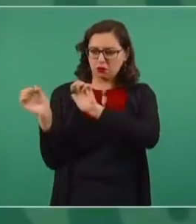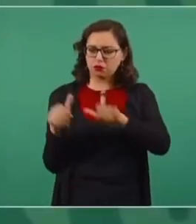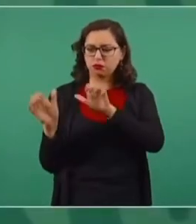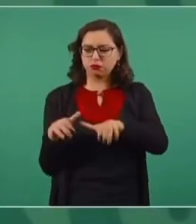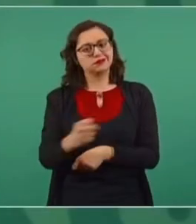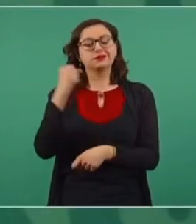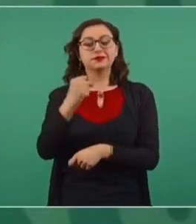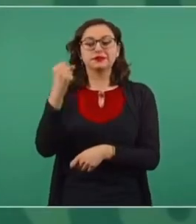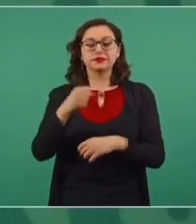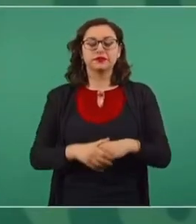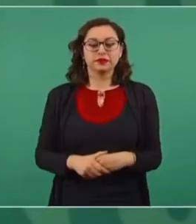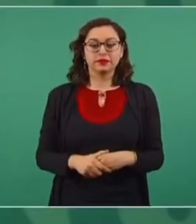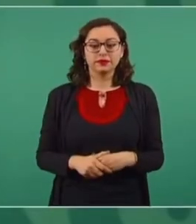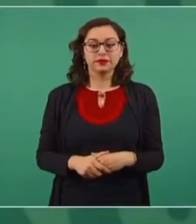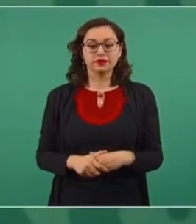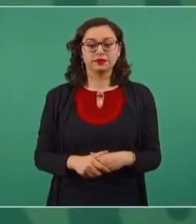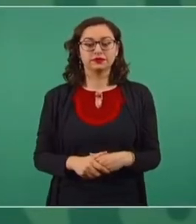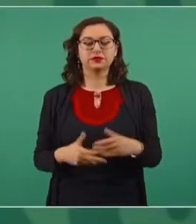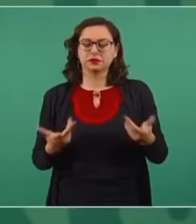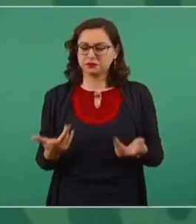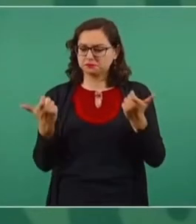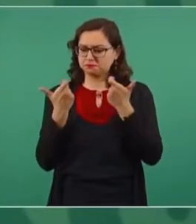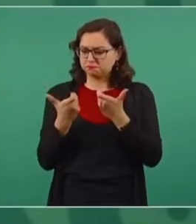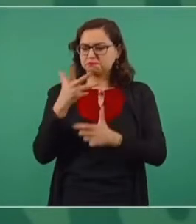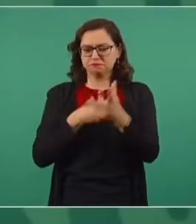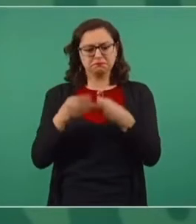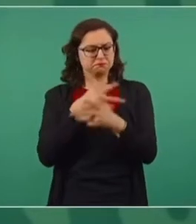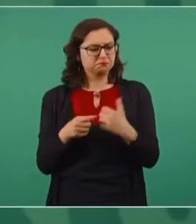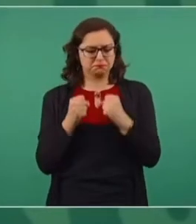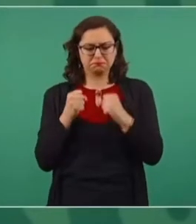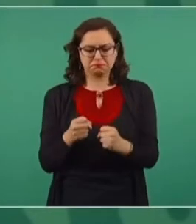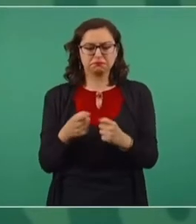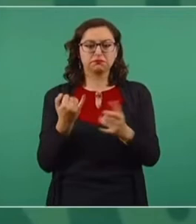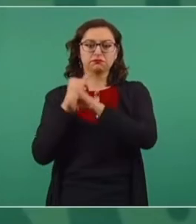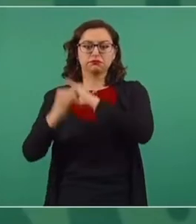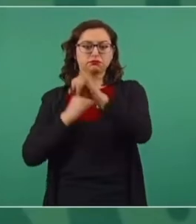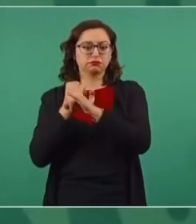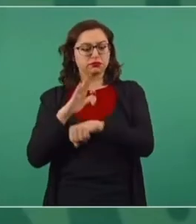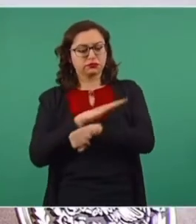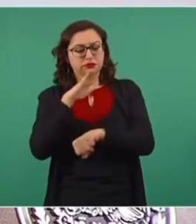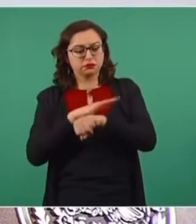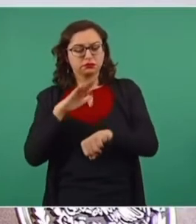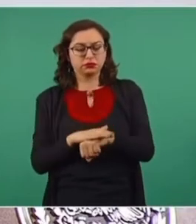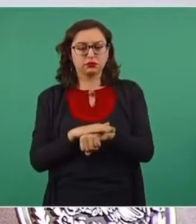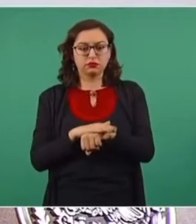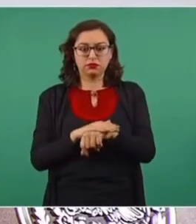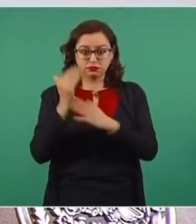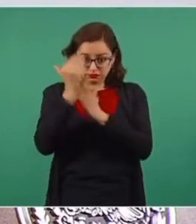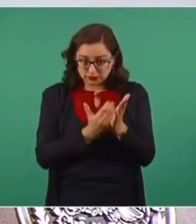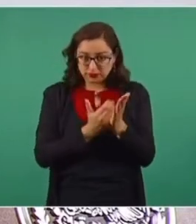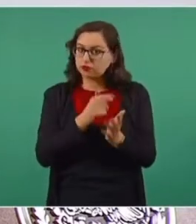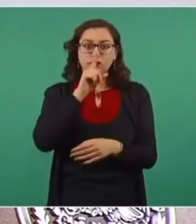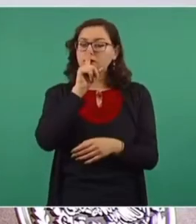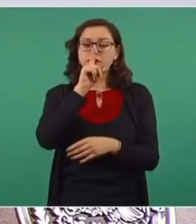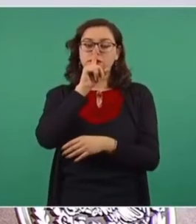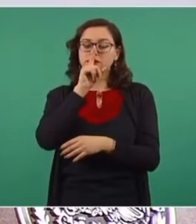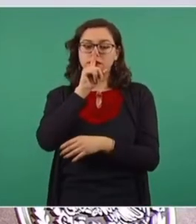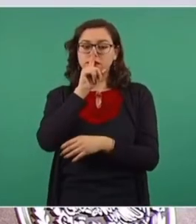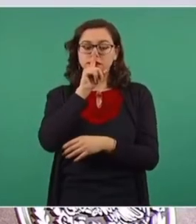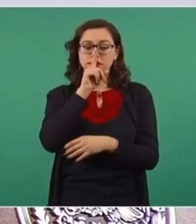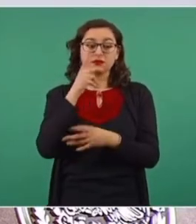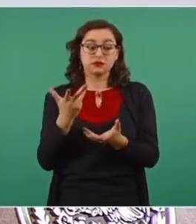depreciación de la moneda. Está sólida la economía. Las calificadoras no nos bajaron la calificación